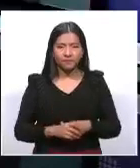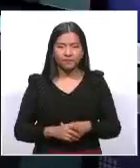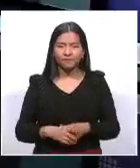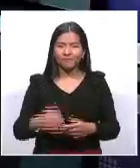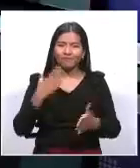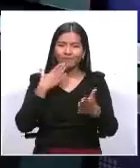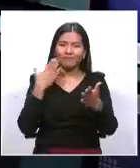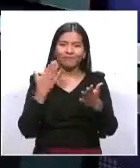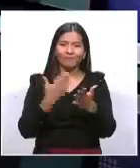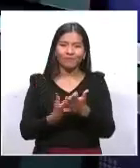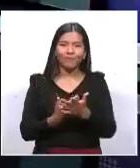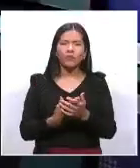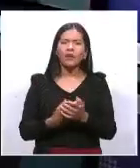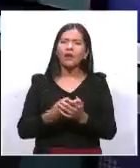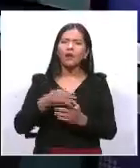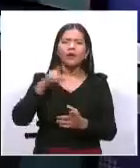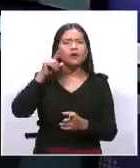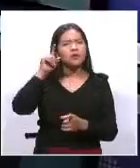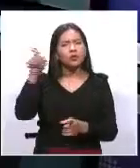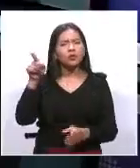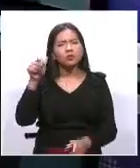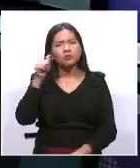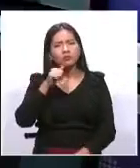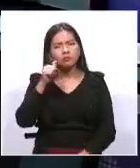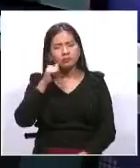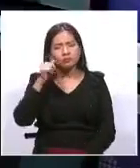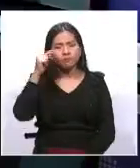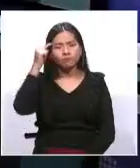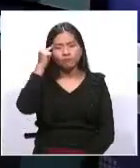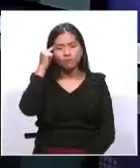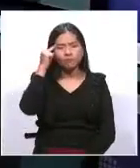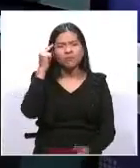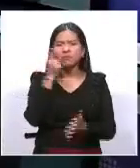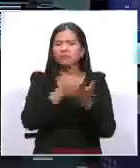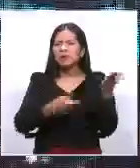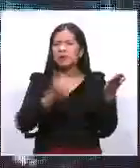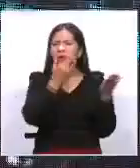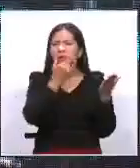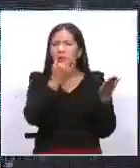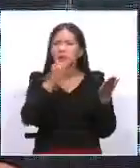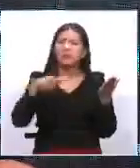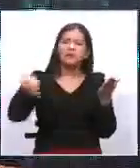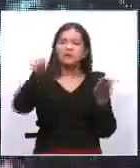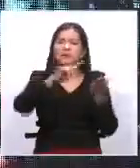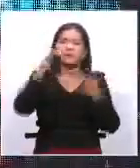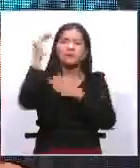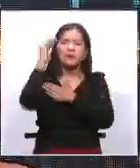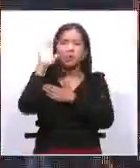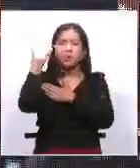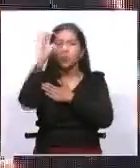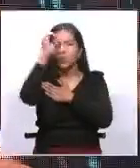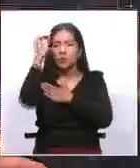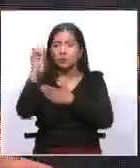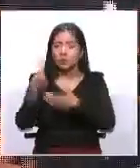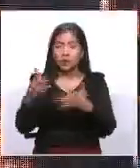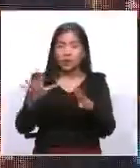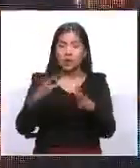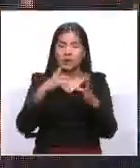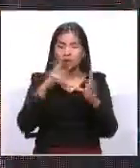¿Qué lectura haces de lo que está pasando en Santa Cruz particularmente? La posición del Comité